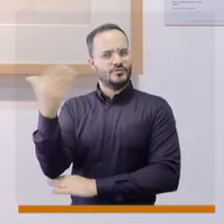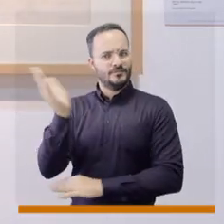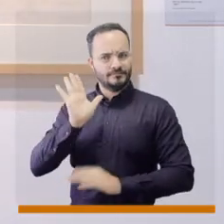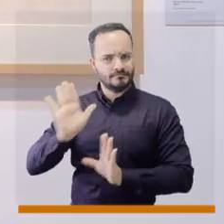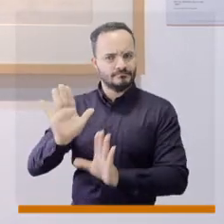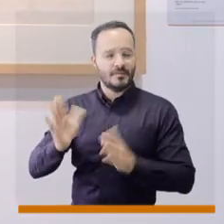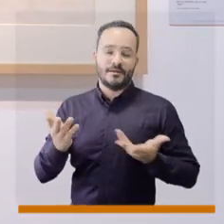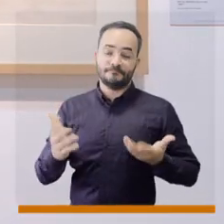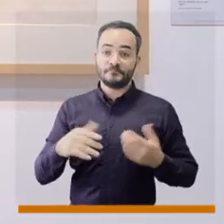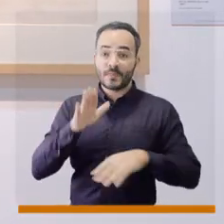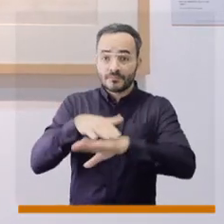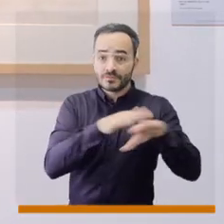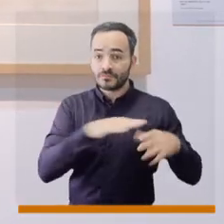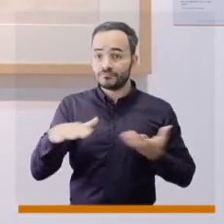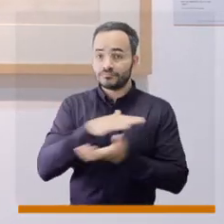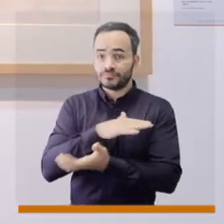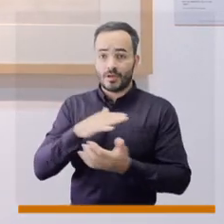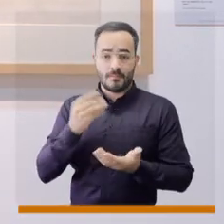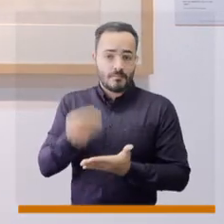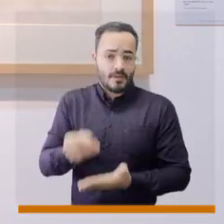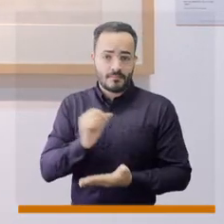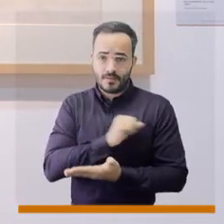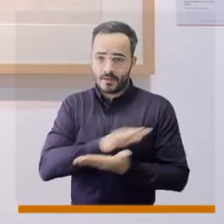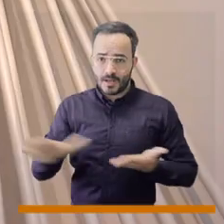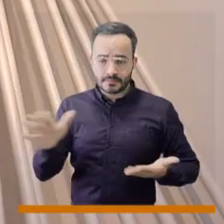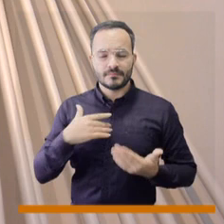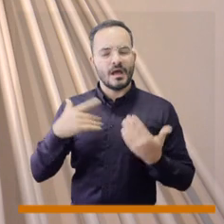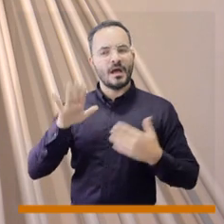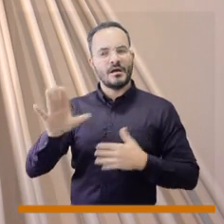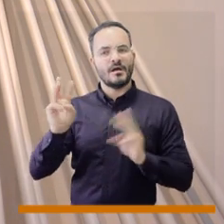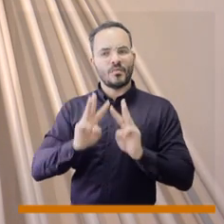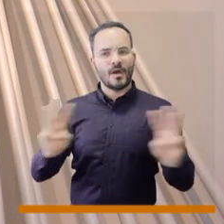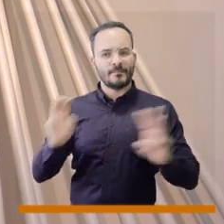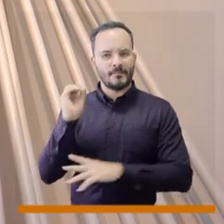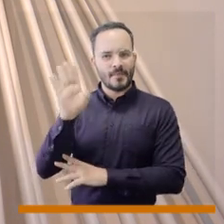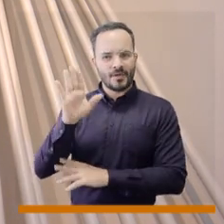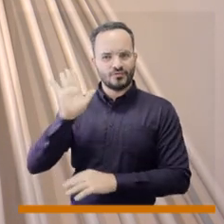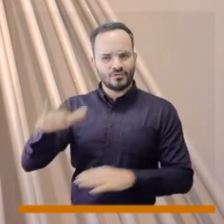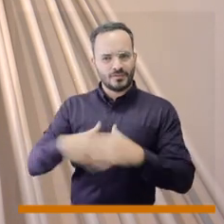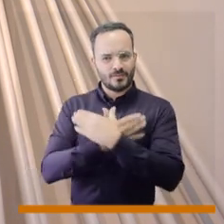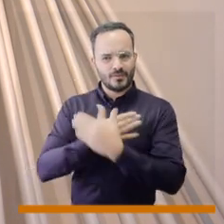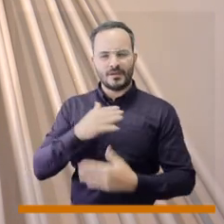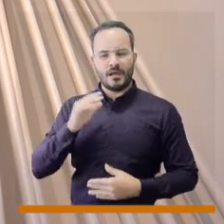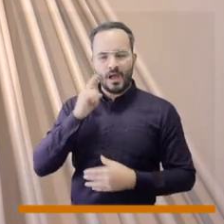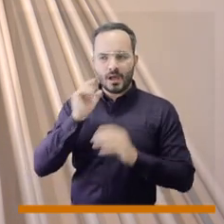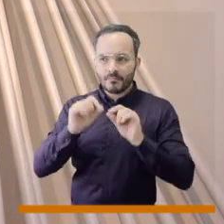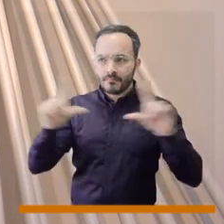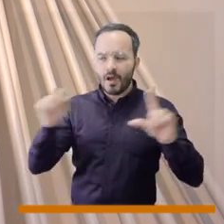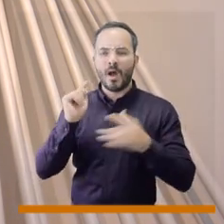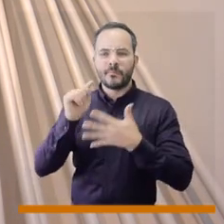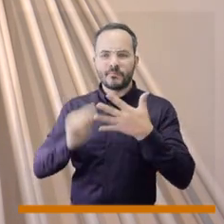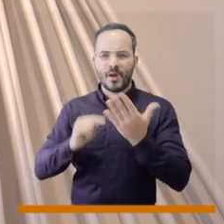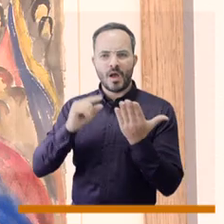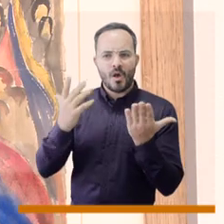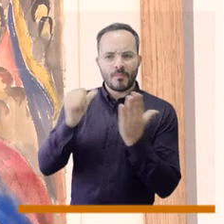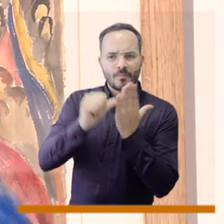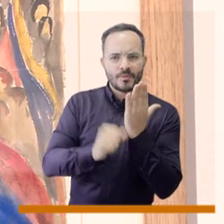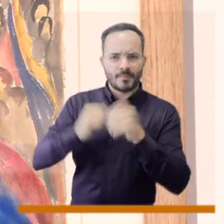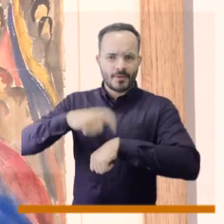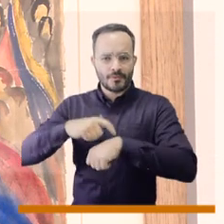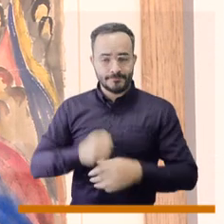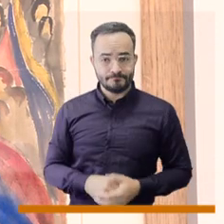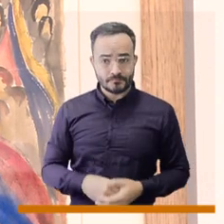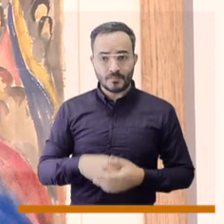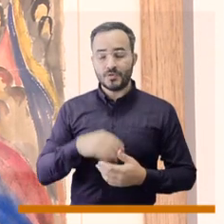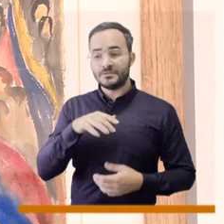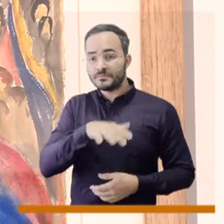aclaro, es entrada libre y todo está anunciado en nuestra página web www.banrepcultural.org. En el tercer piso particularmente